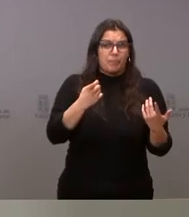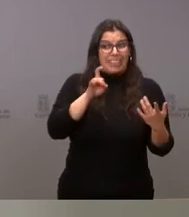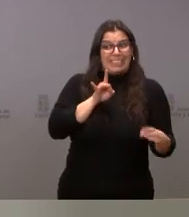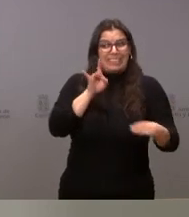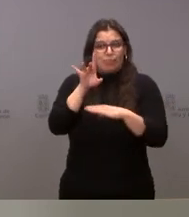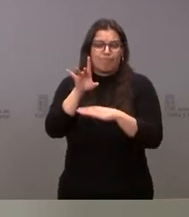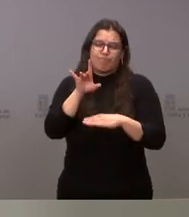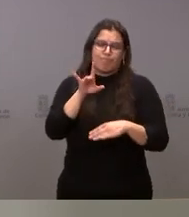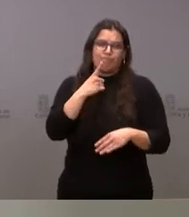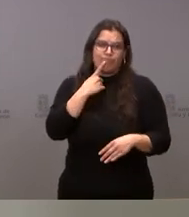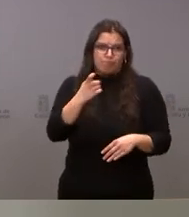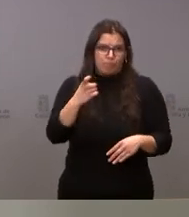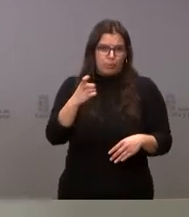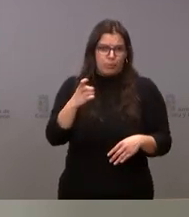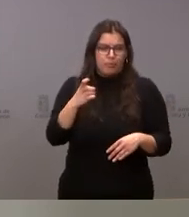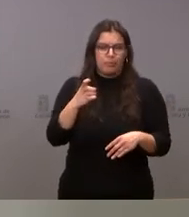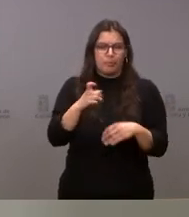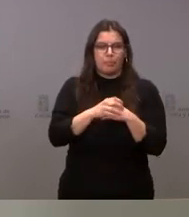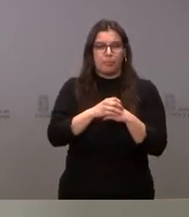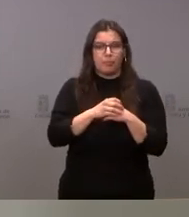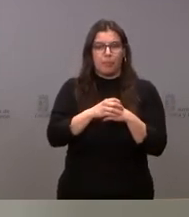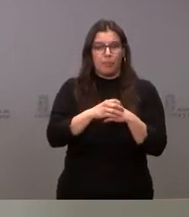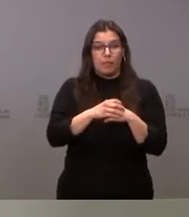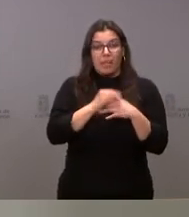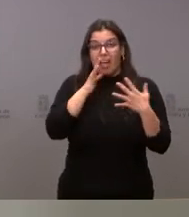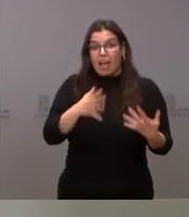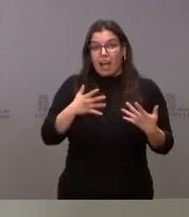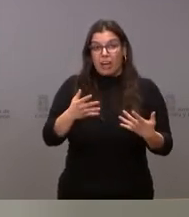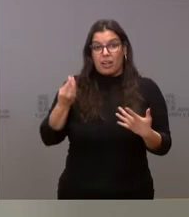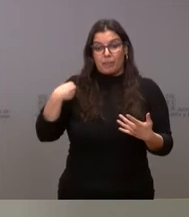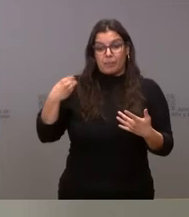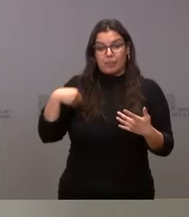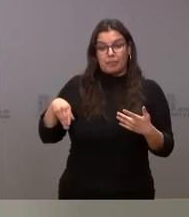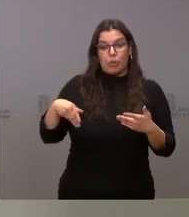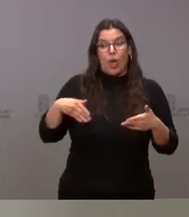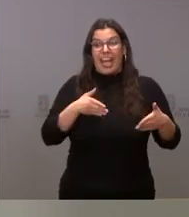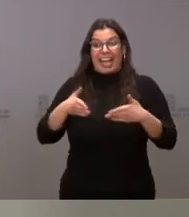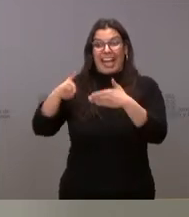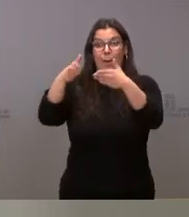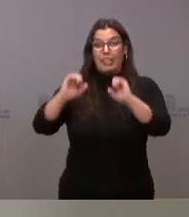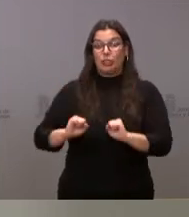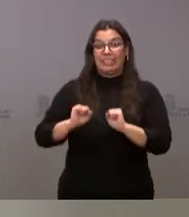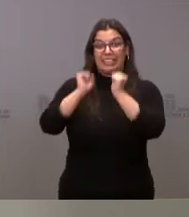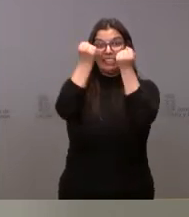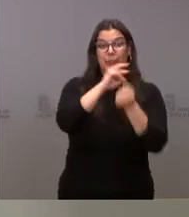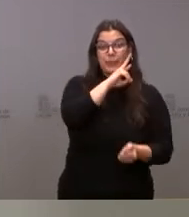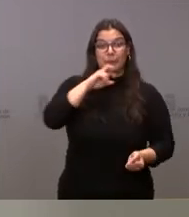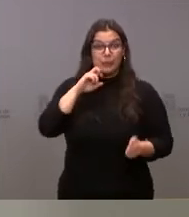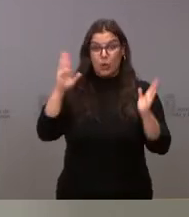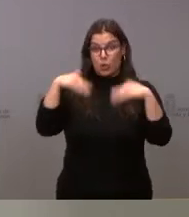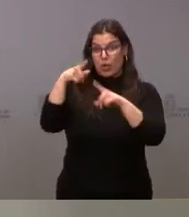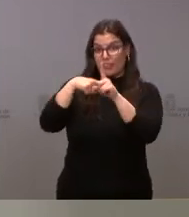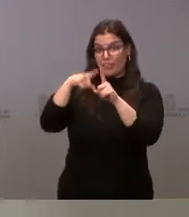este material a su destino. No tenemos hoy abierto un corredor humanitario que sirva de referencia, ni tampoco está